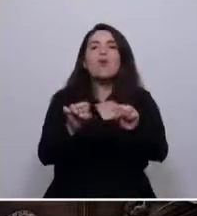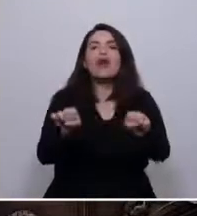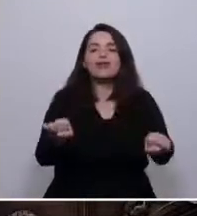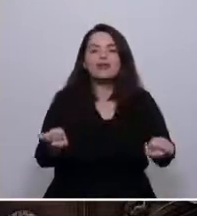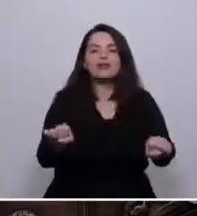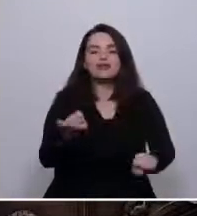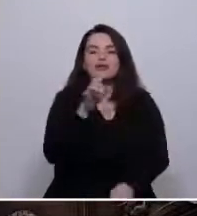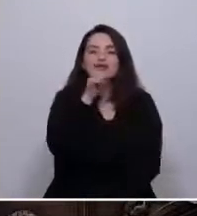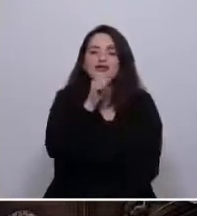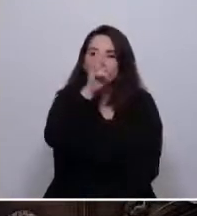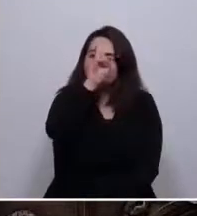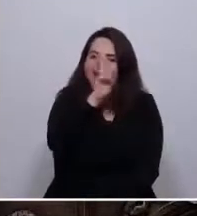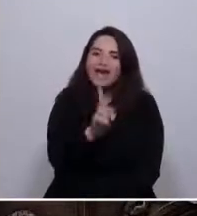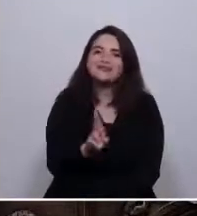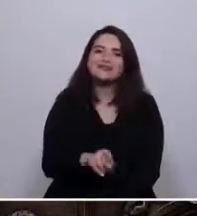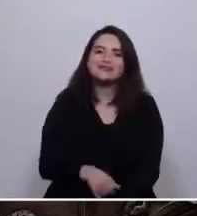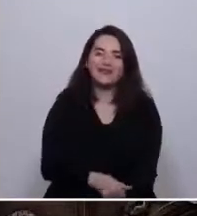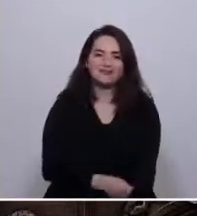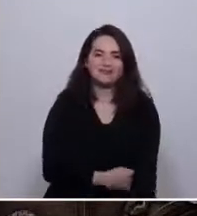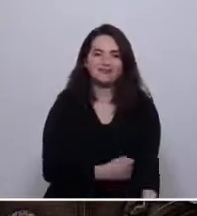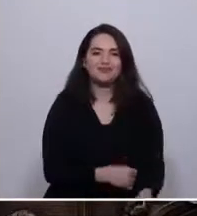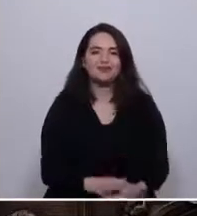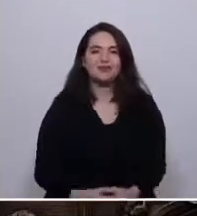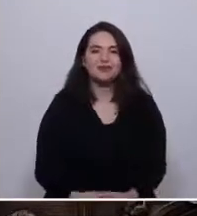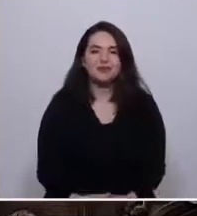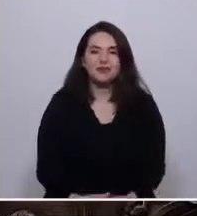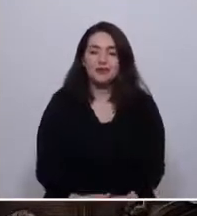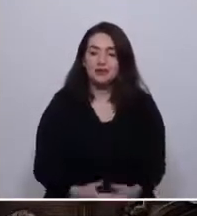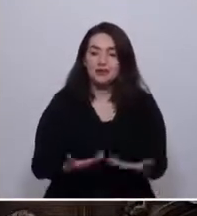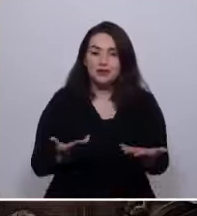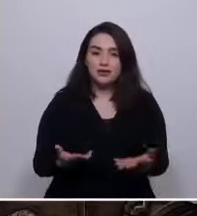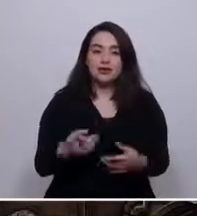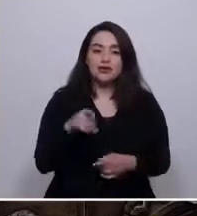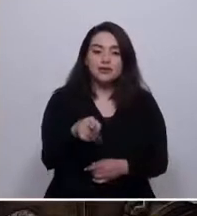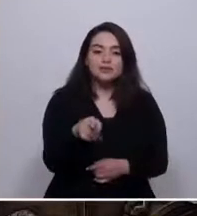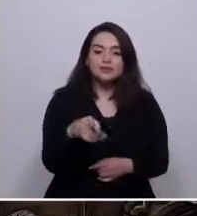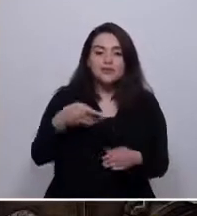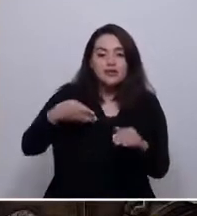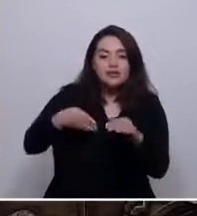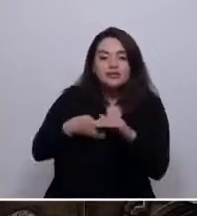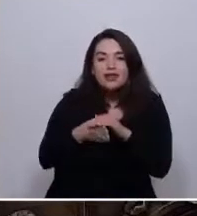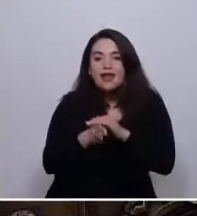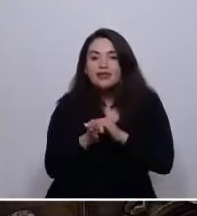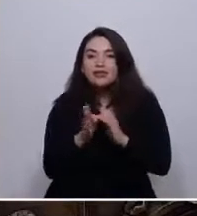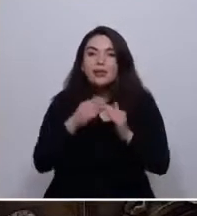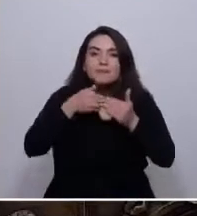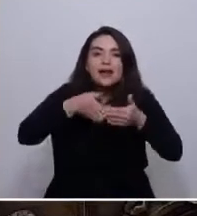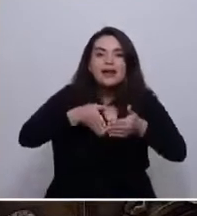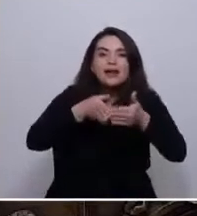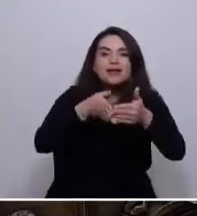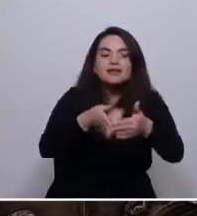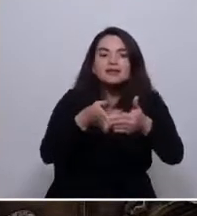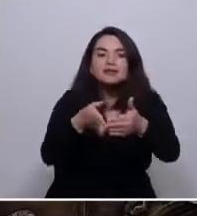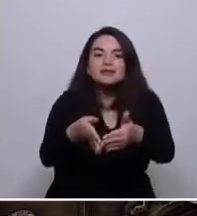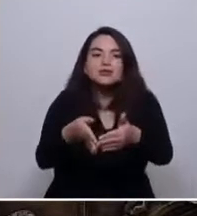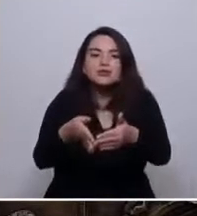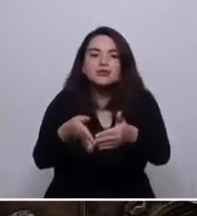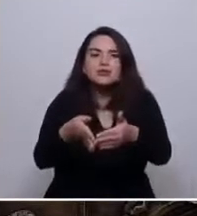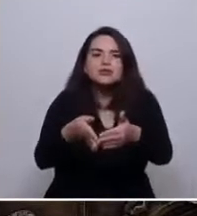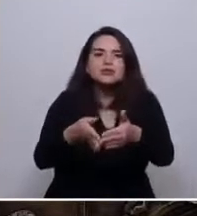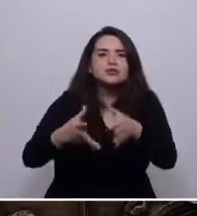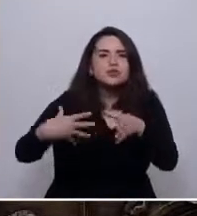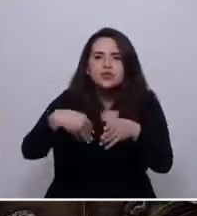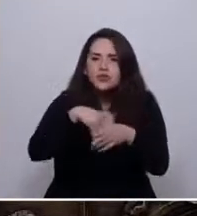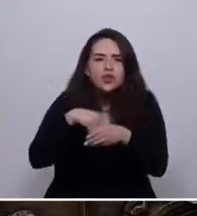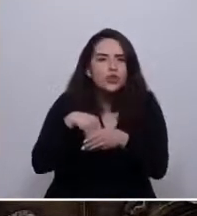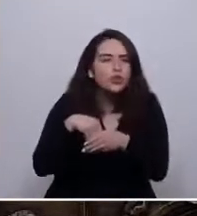Tolerancia de Voltaire. Está entrando agua la embarcación y en vez de calafatear todos juntos